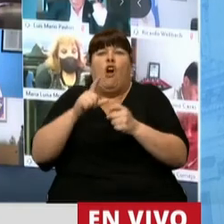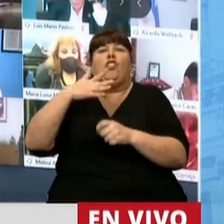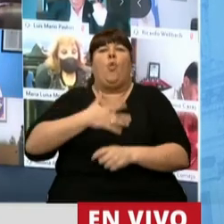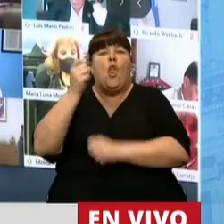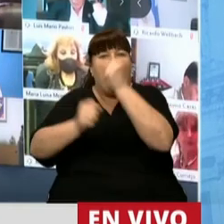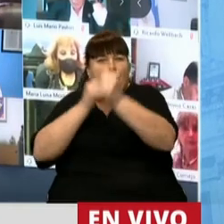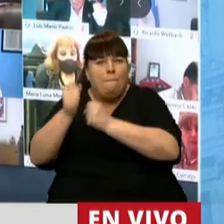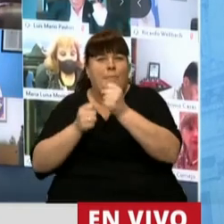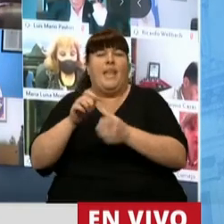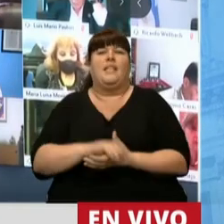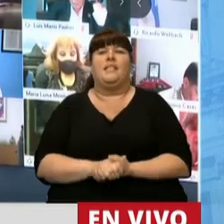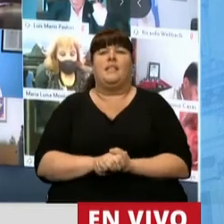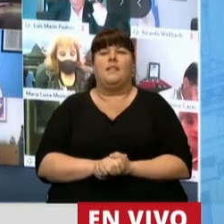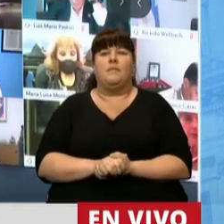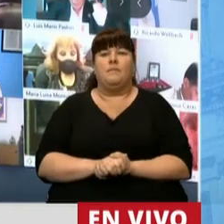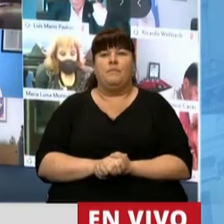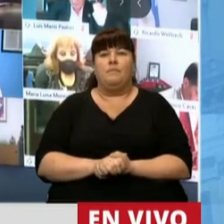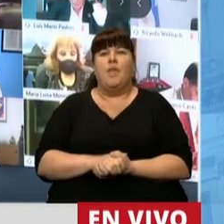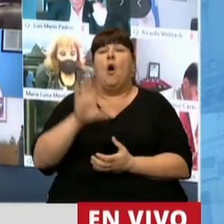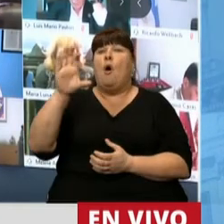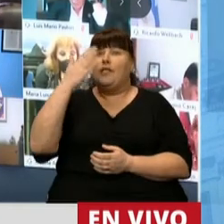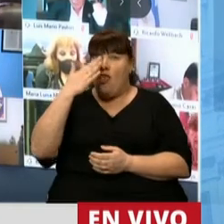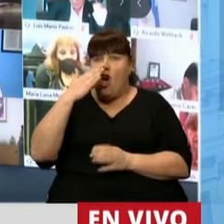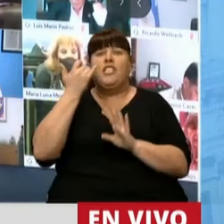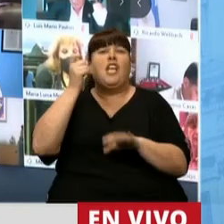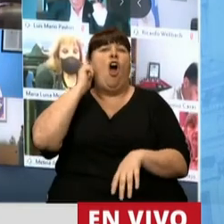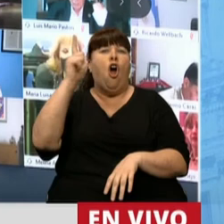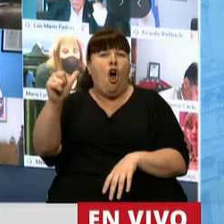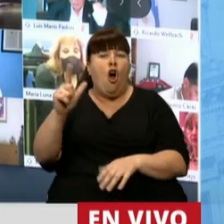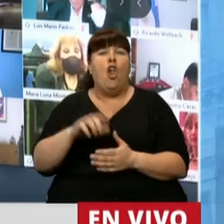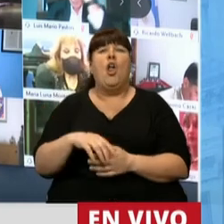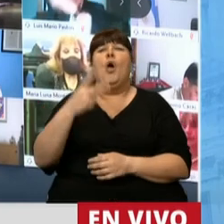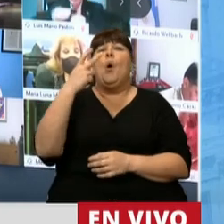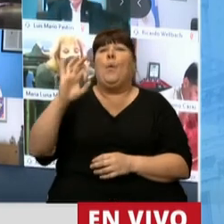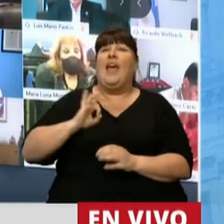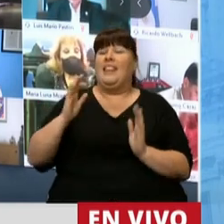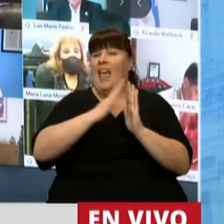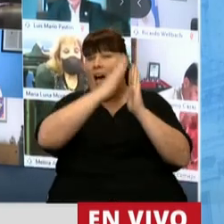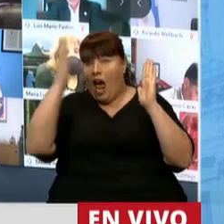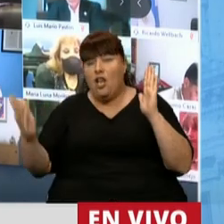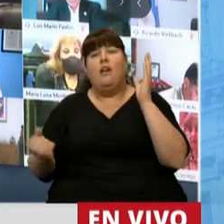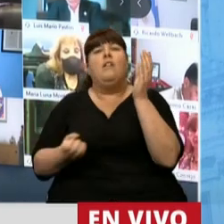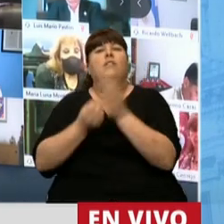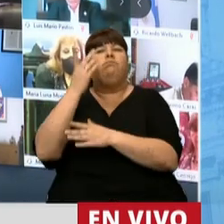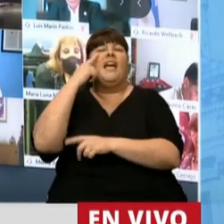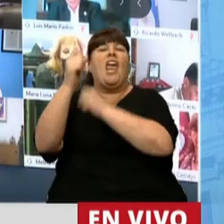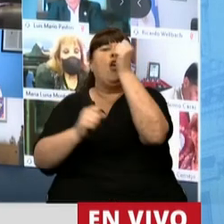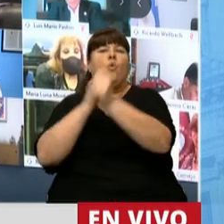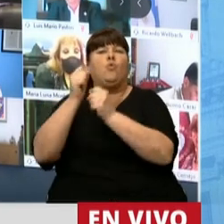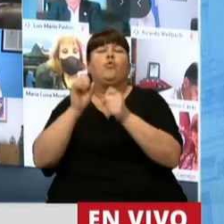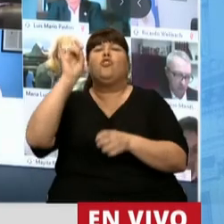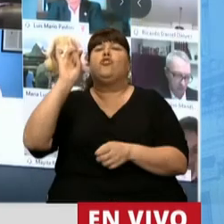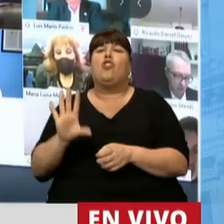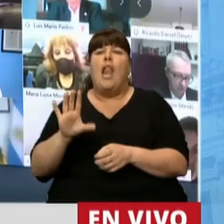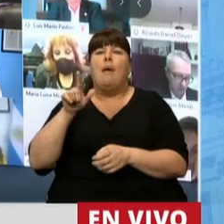empresarios y empresarios y emprendedores, en la provincia de Córdoba logramos que en tan solo 20 años crear una industria que hoy cuenta